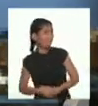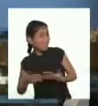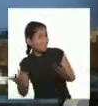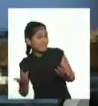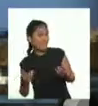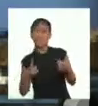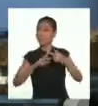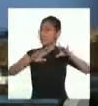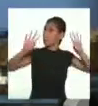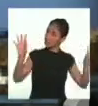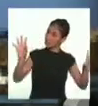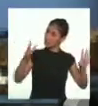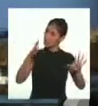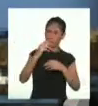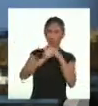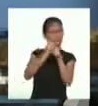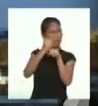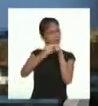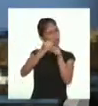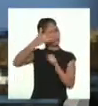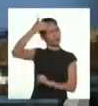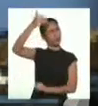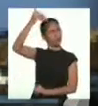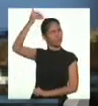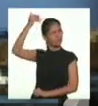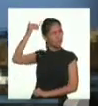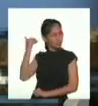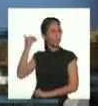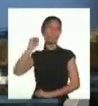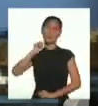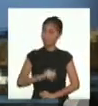y debe ser hace mucho tiempo.